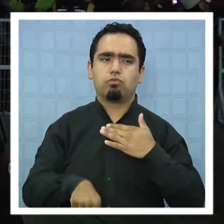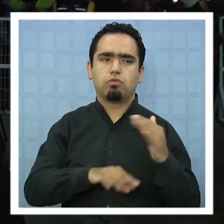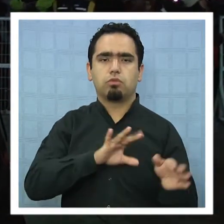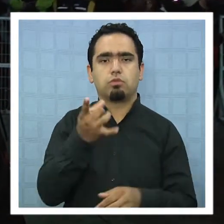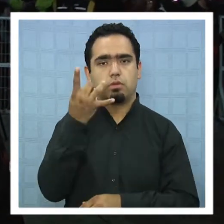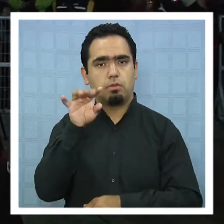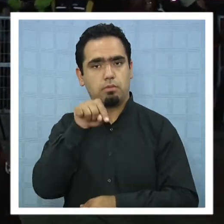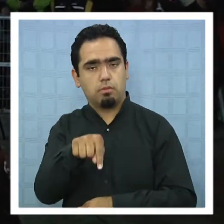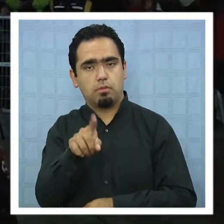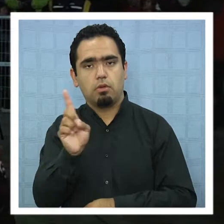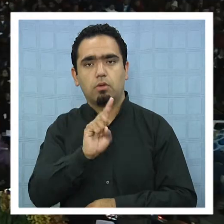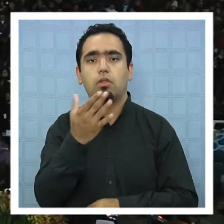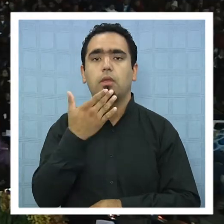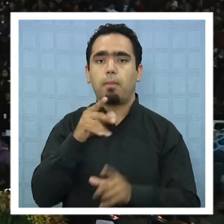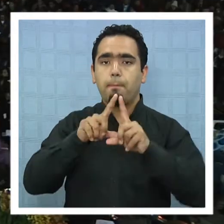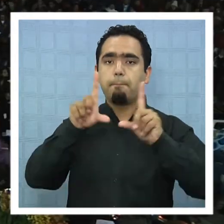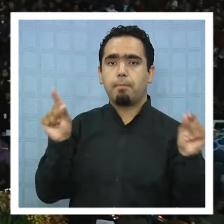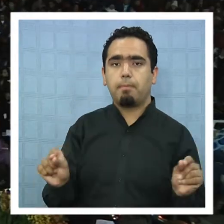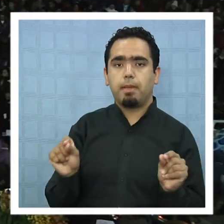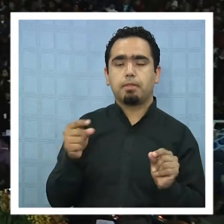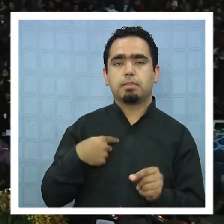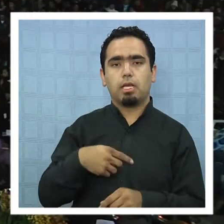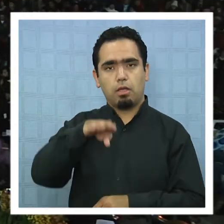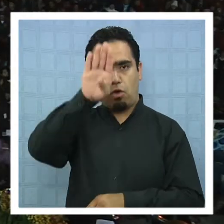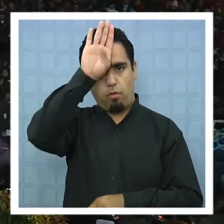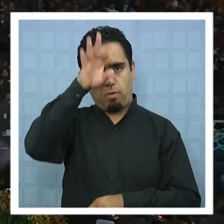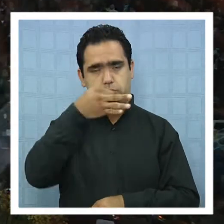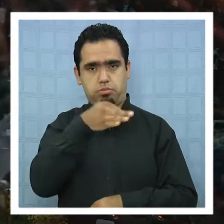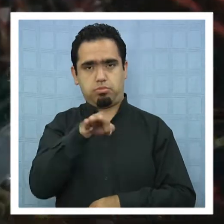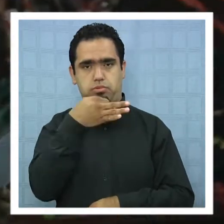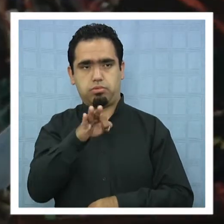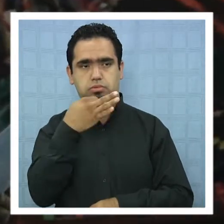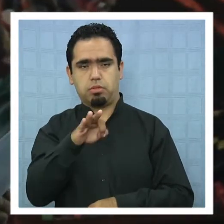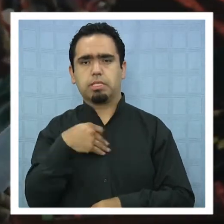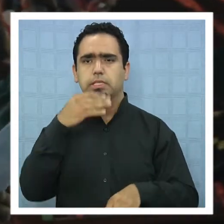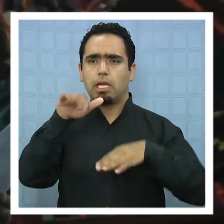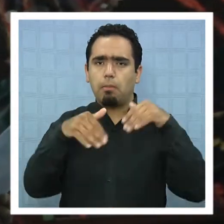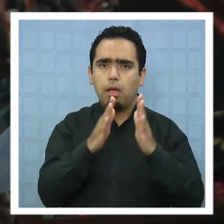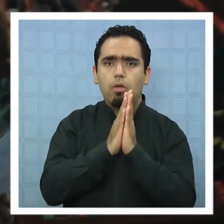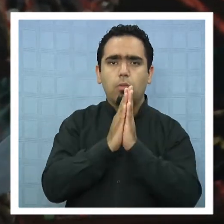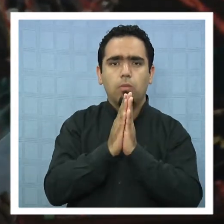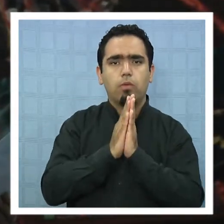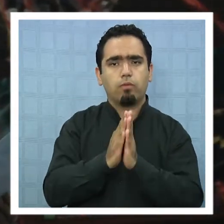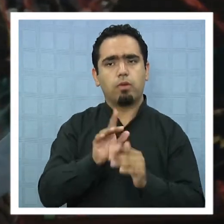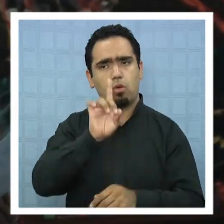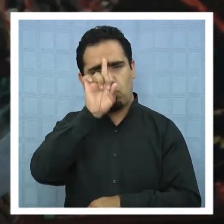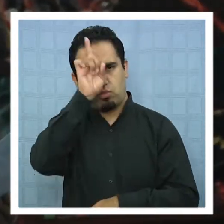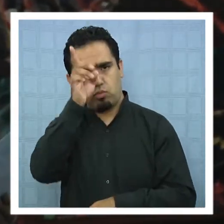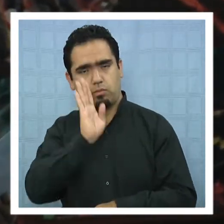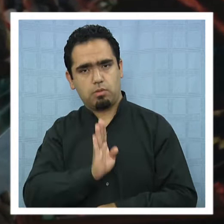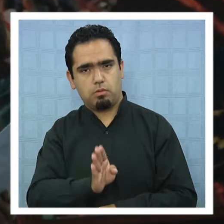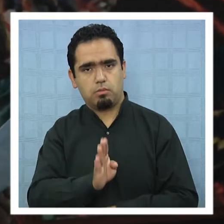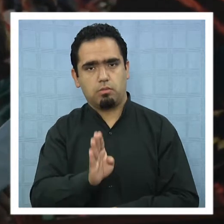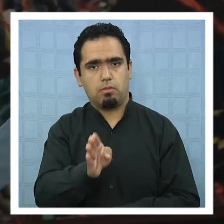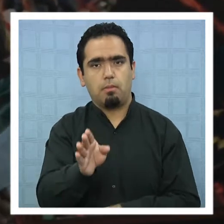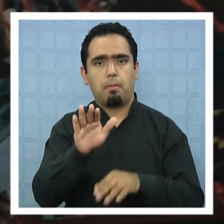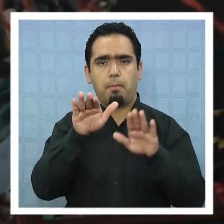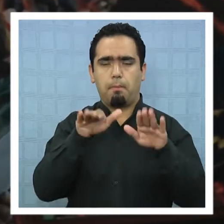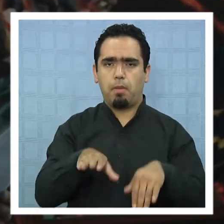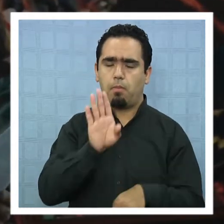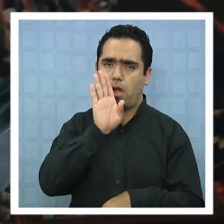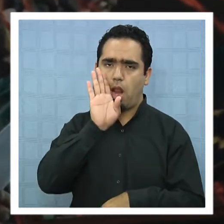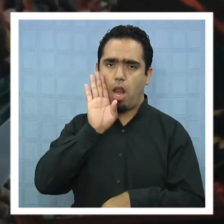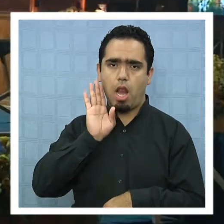eso, además del mensaje que dio el obispo, el llamado que hizo a mantener esta tradición con la pureza y con la